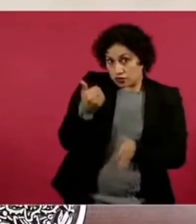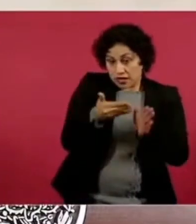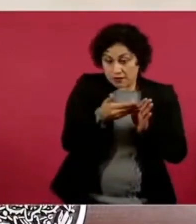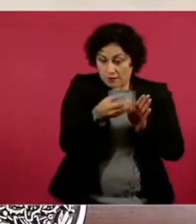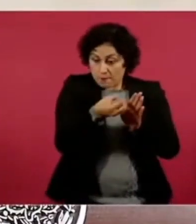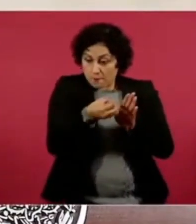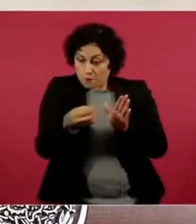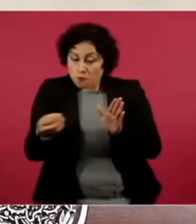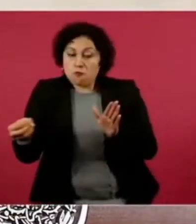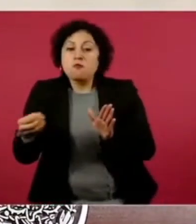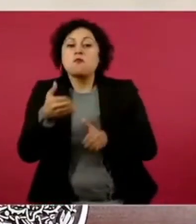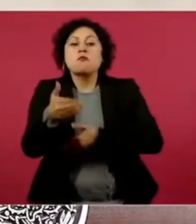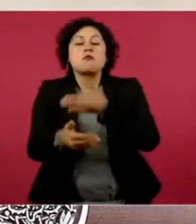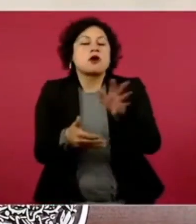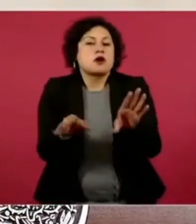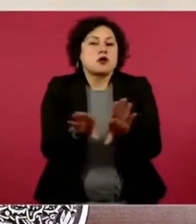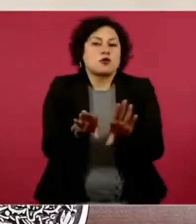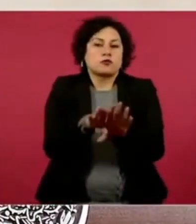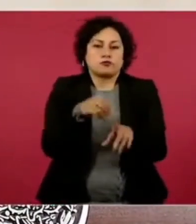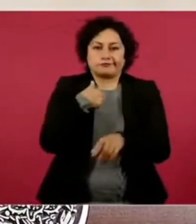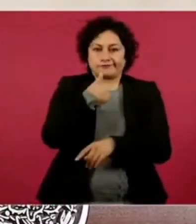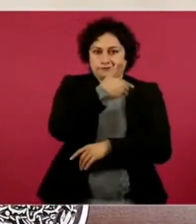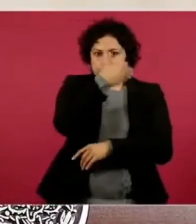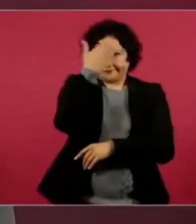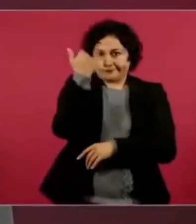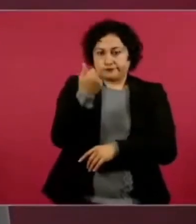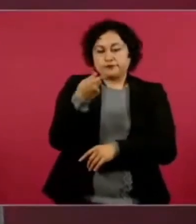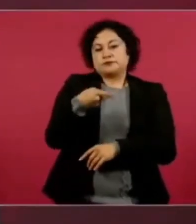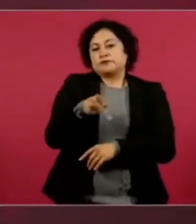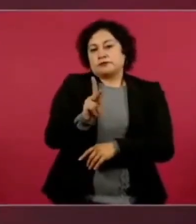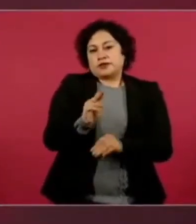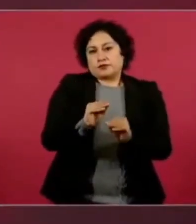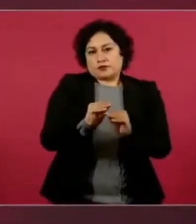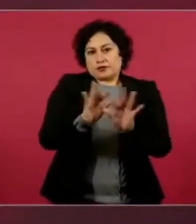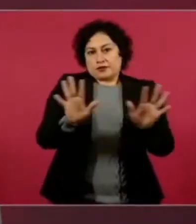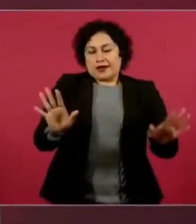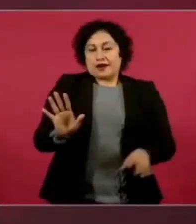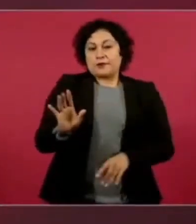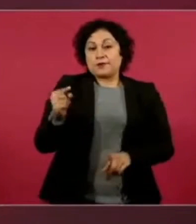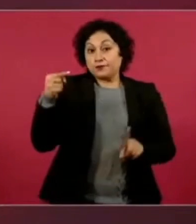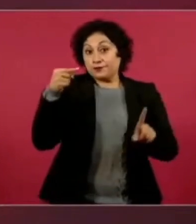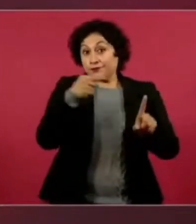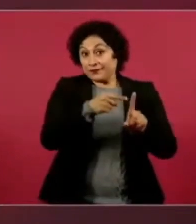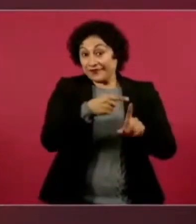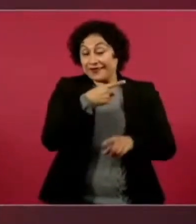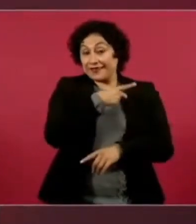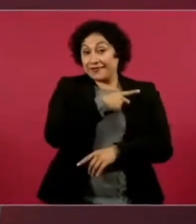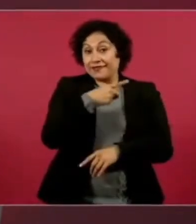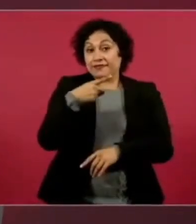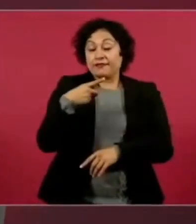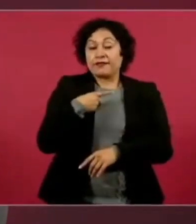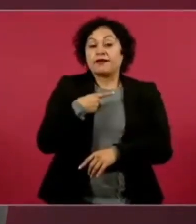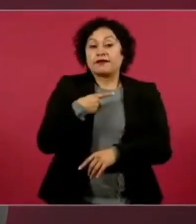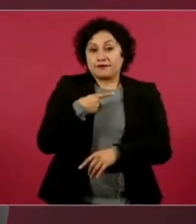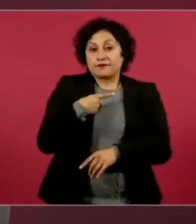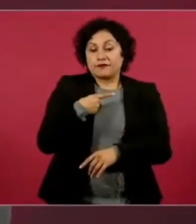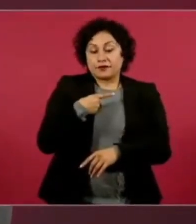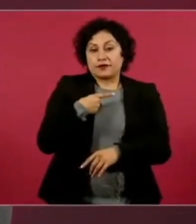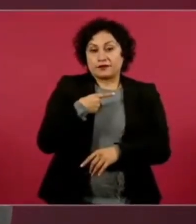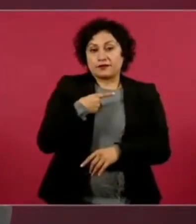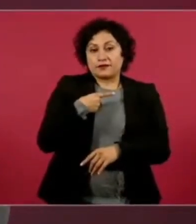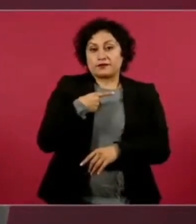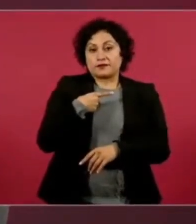desde luego él tendría que acudir